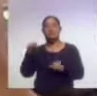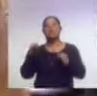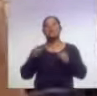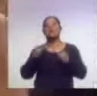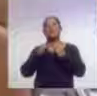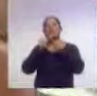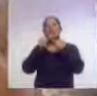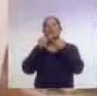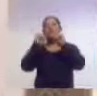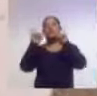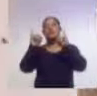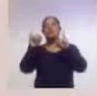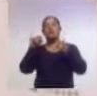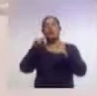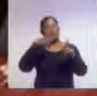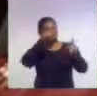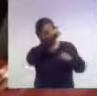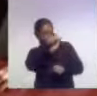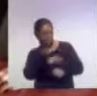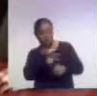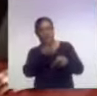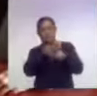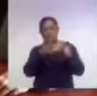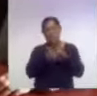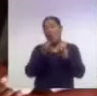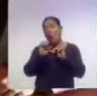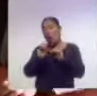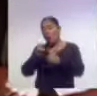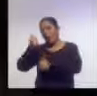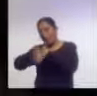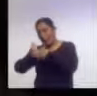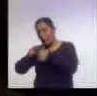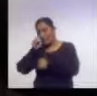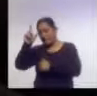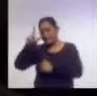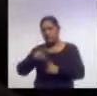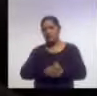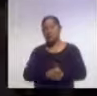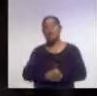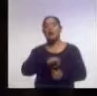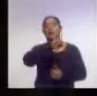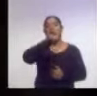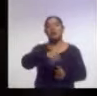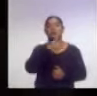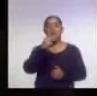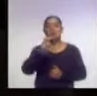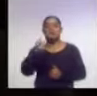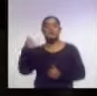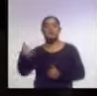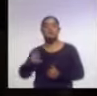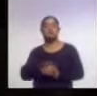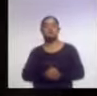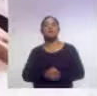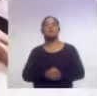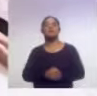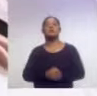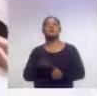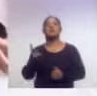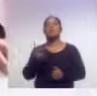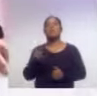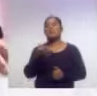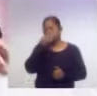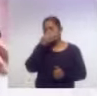el perfil de egreso del bachillerato o el de ingreso a una carrera profesional. José Luis Patiño y Yamilet Sánchez, quienes en breve